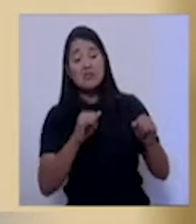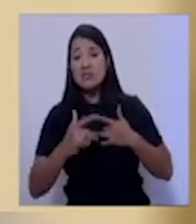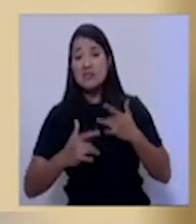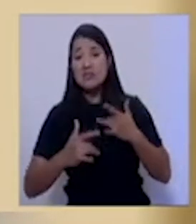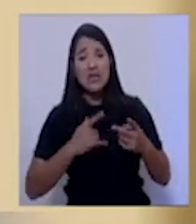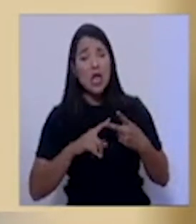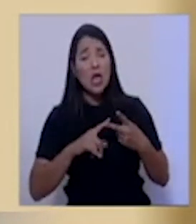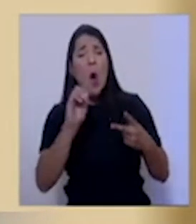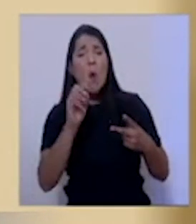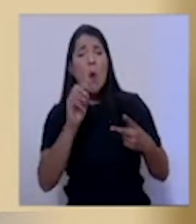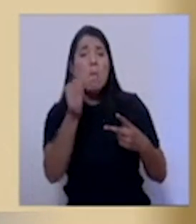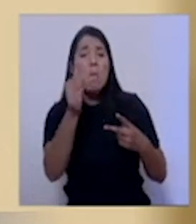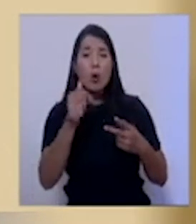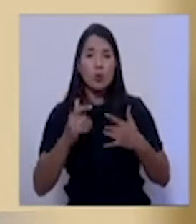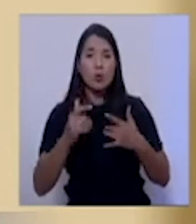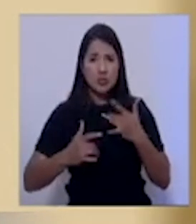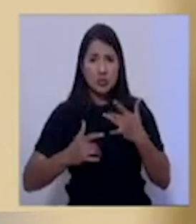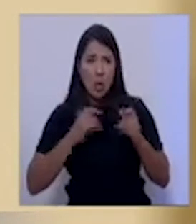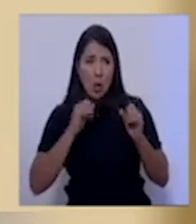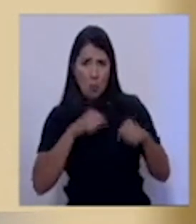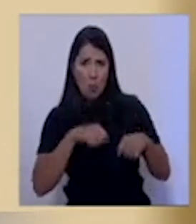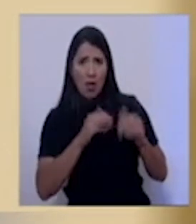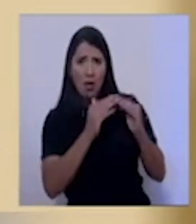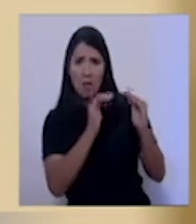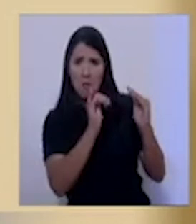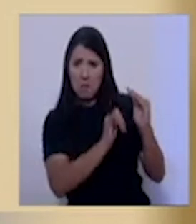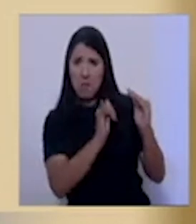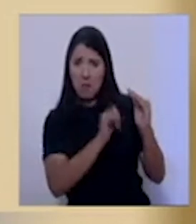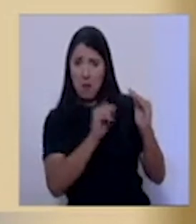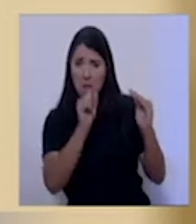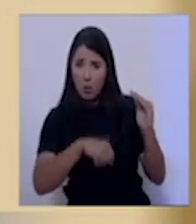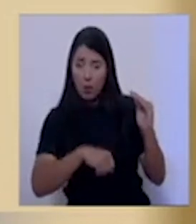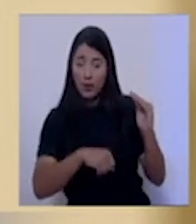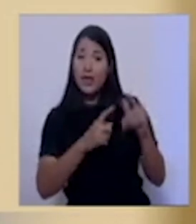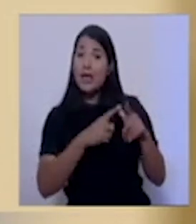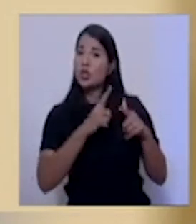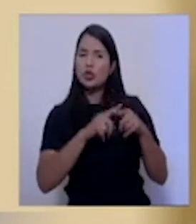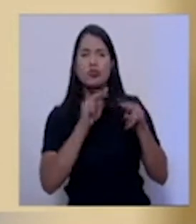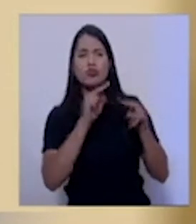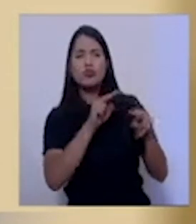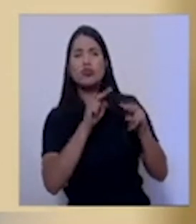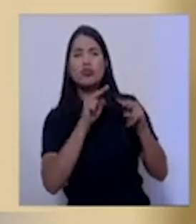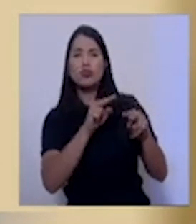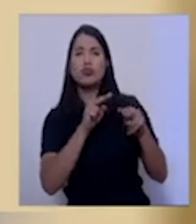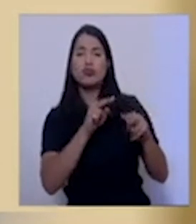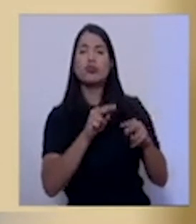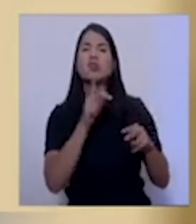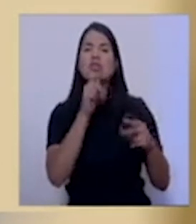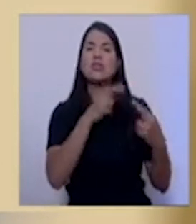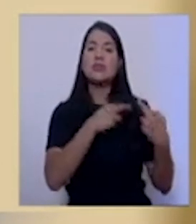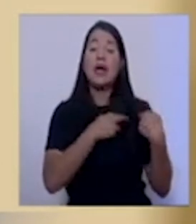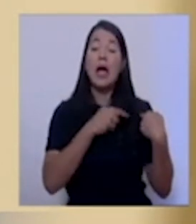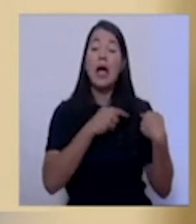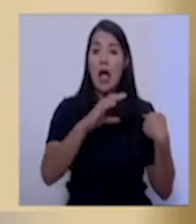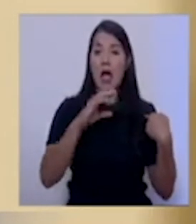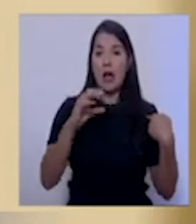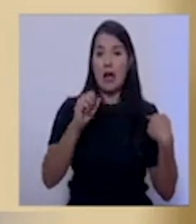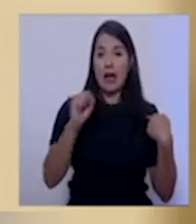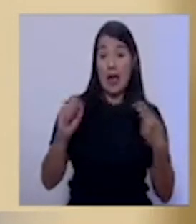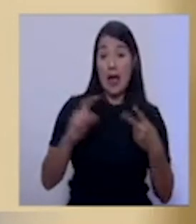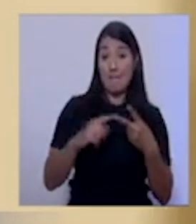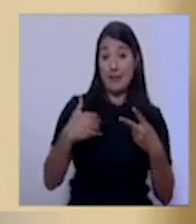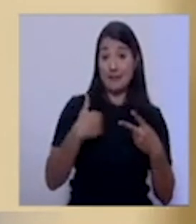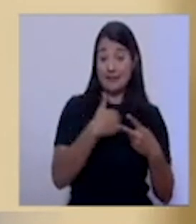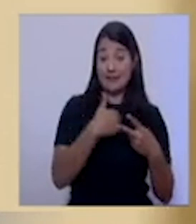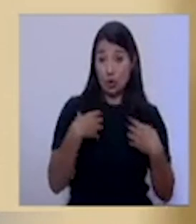muy leves y puedes terminar de hacer el aislamiento, se le da el seguimiento por parte de la Caja y el Ministerio, se le da la